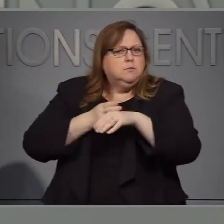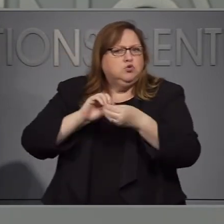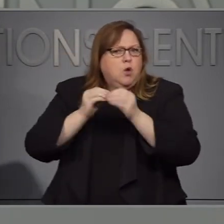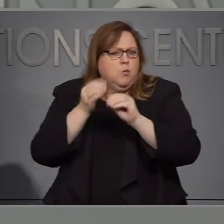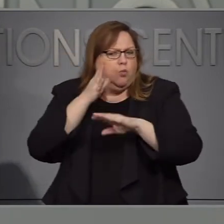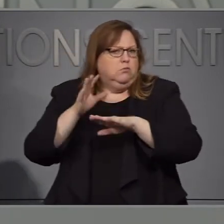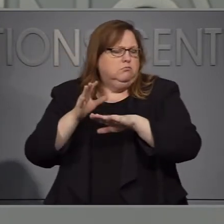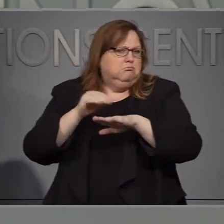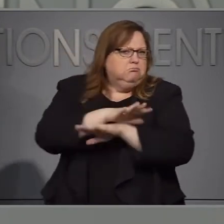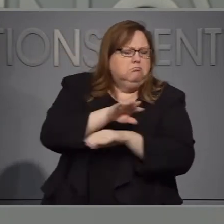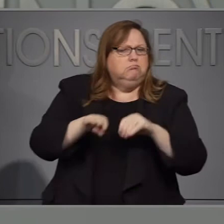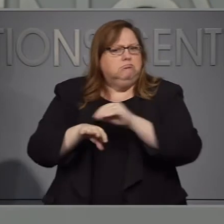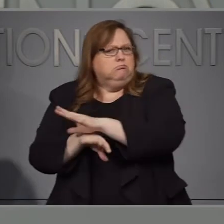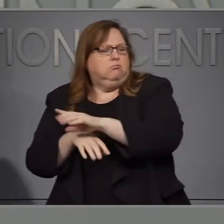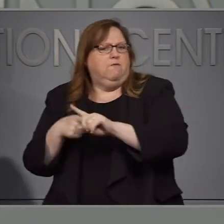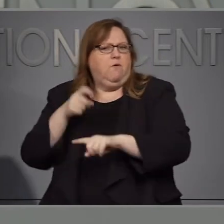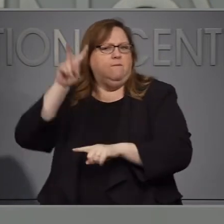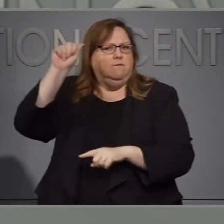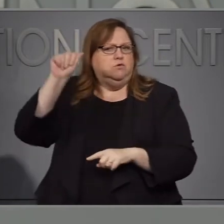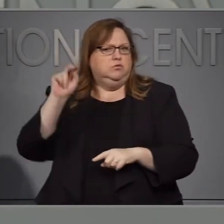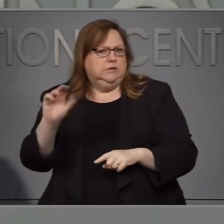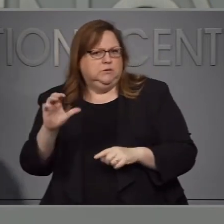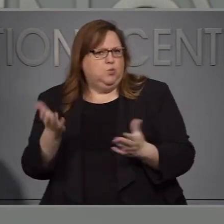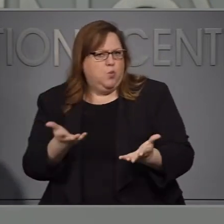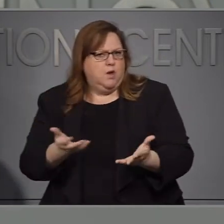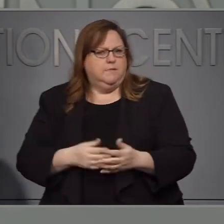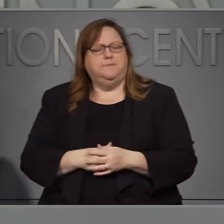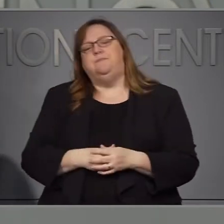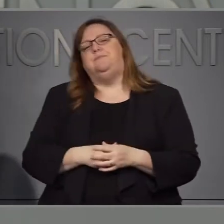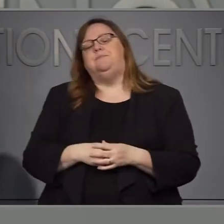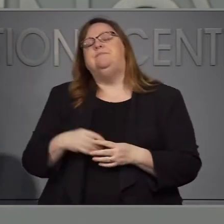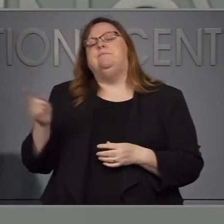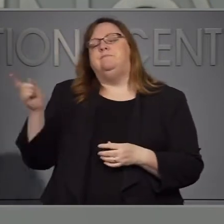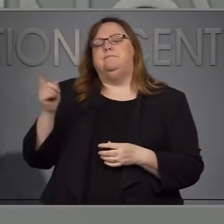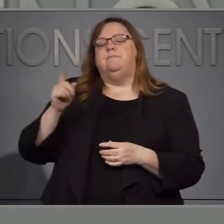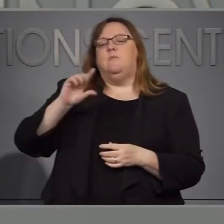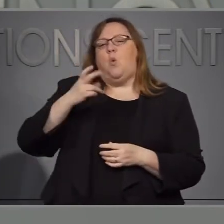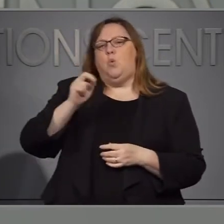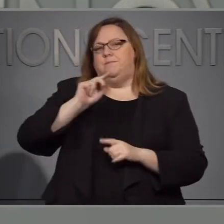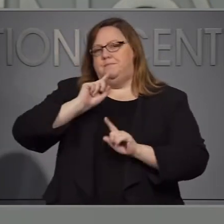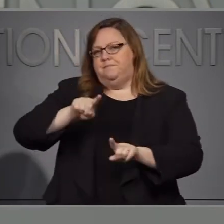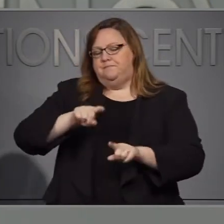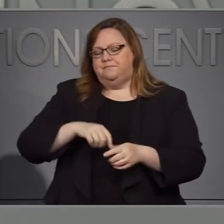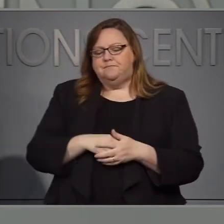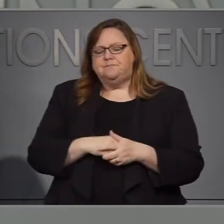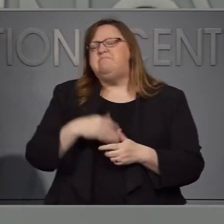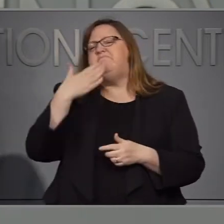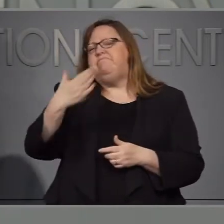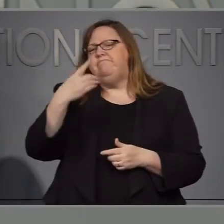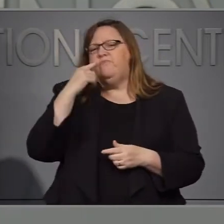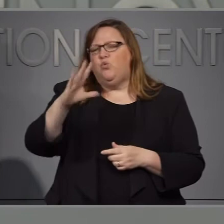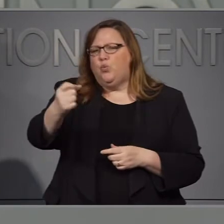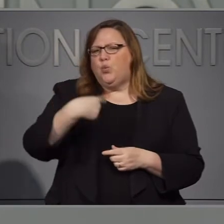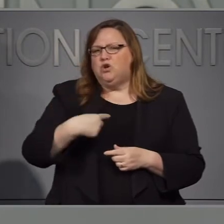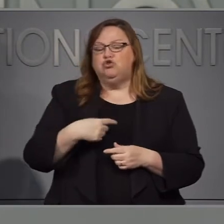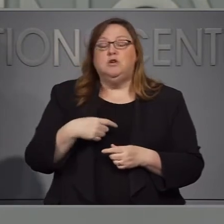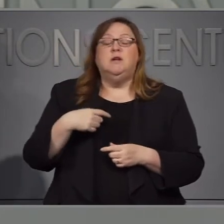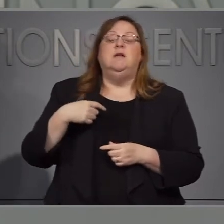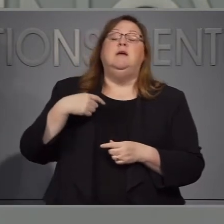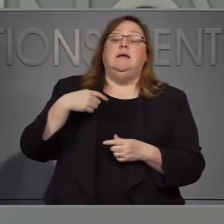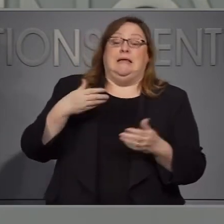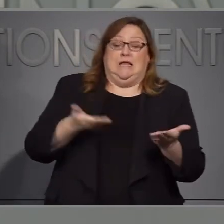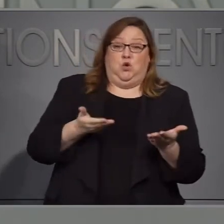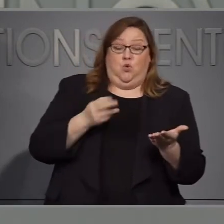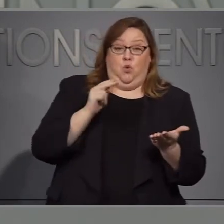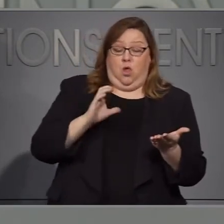datos de hospitalizaciones está basada exclusivamente en lo que está pasando dentro del estado de Carolina del Norte. Claro definitivamente estamos